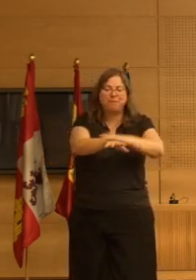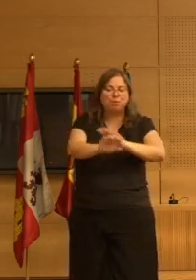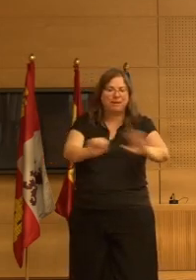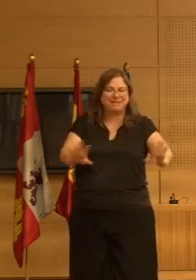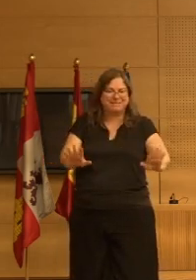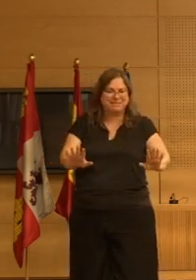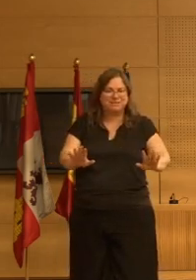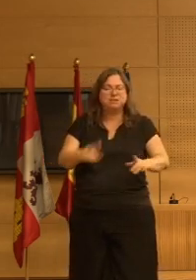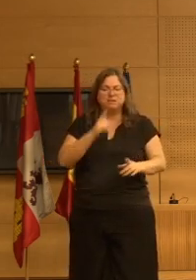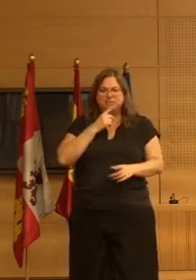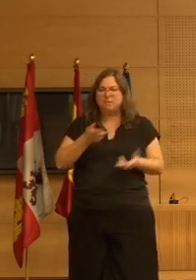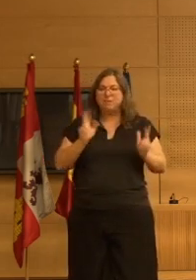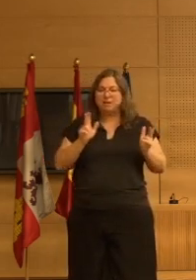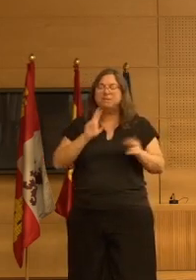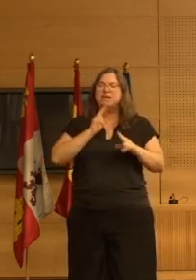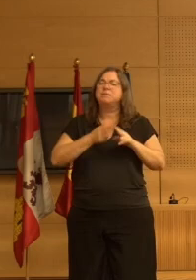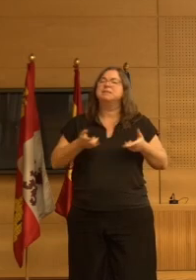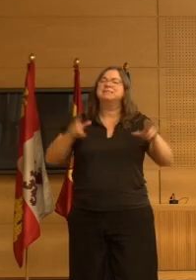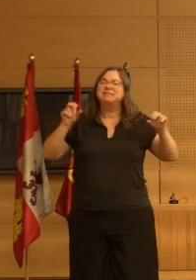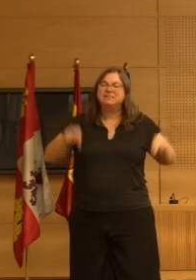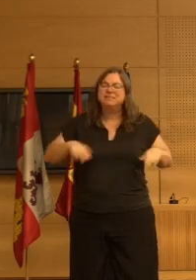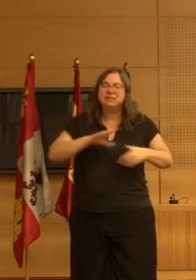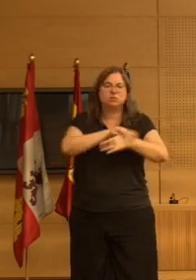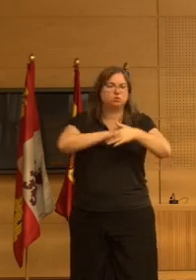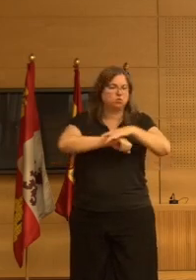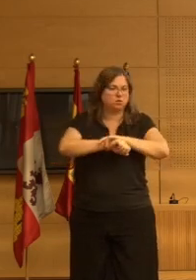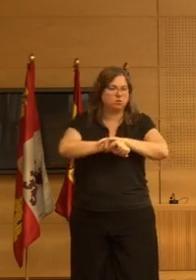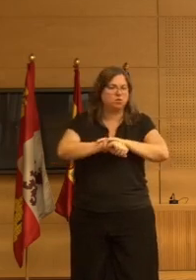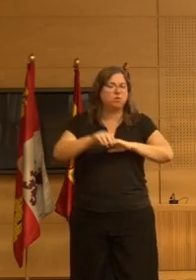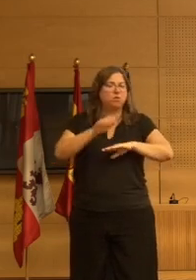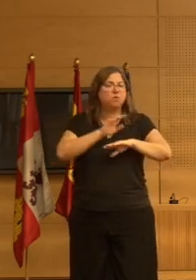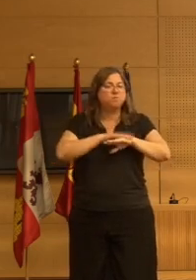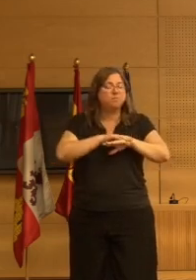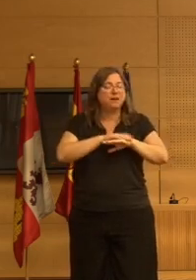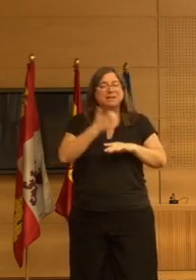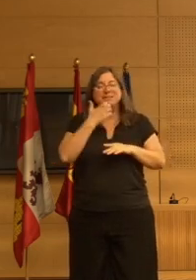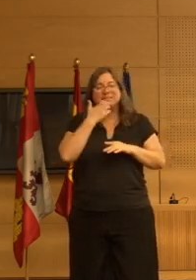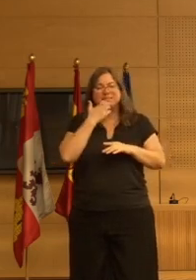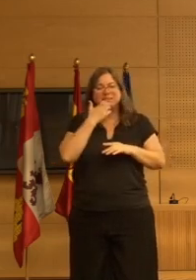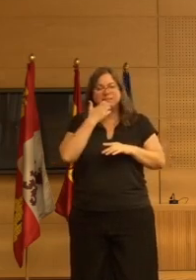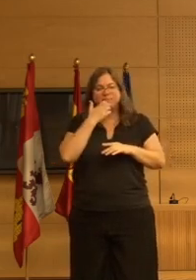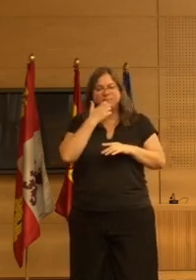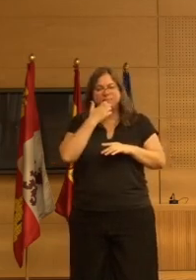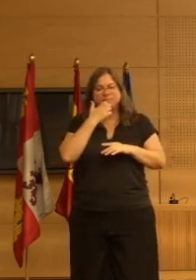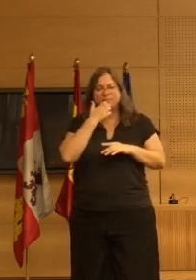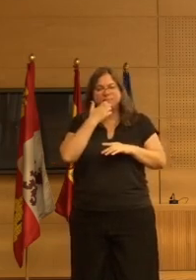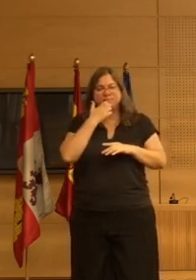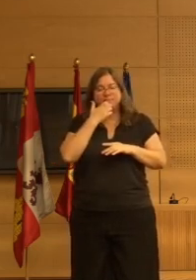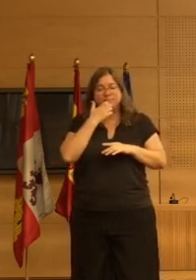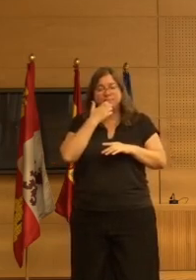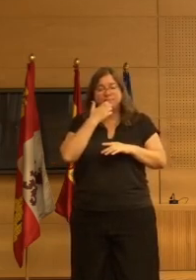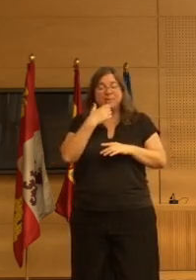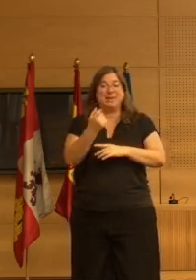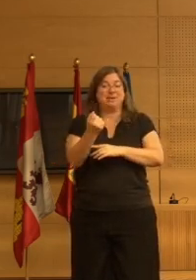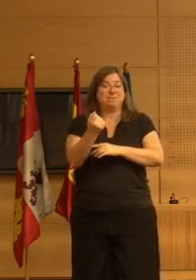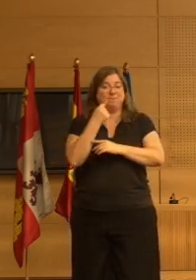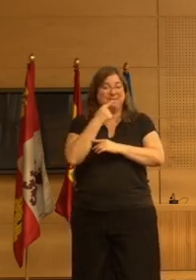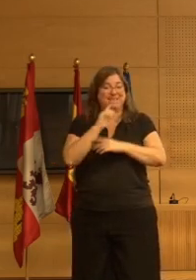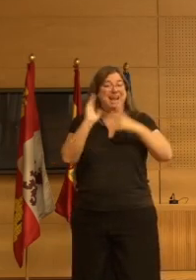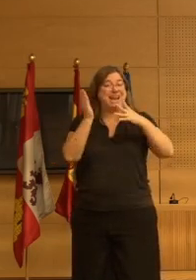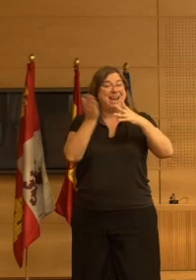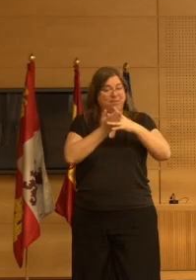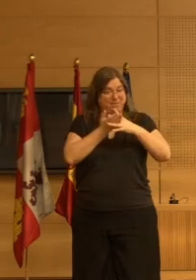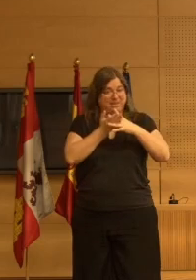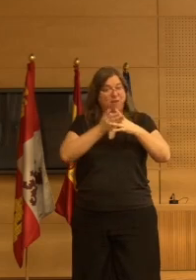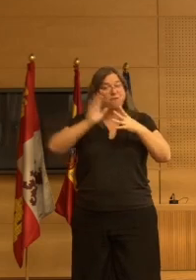y estos son centros libres de sujeciones a los que luego cuando se quitan la mitad de los psicofármacos resulta que también